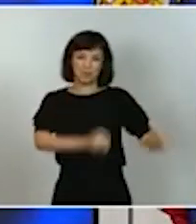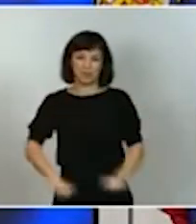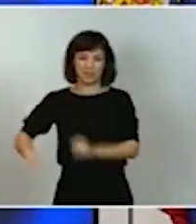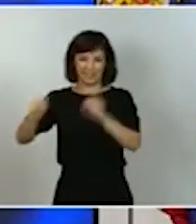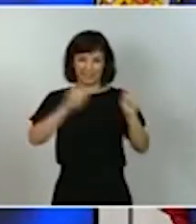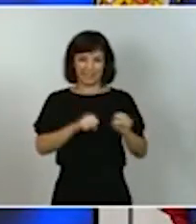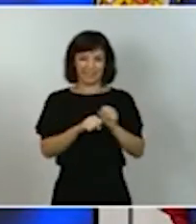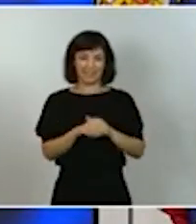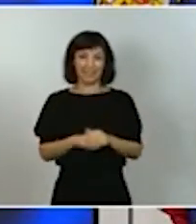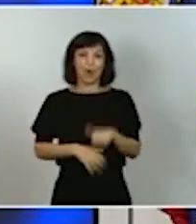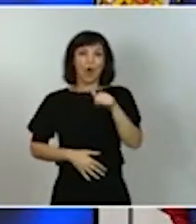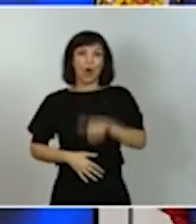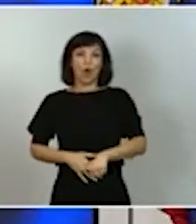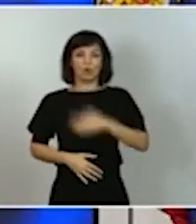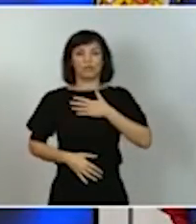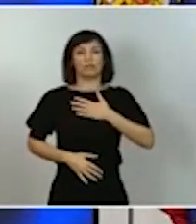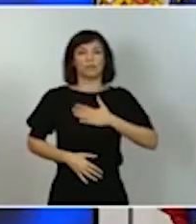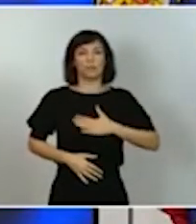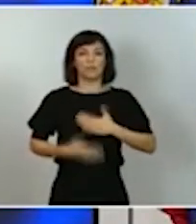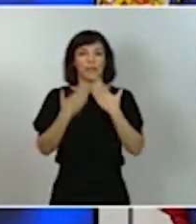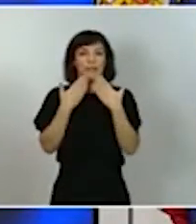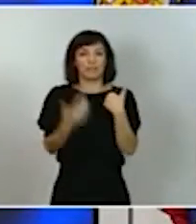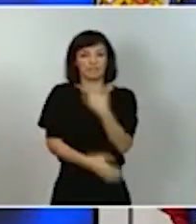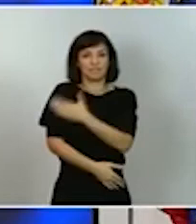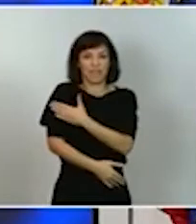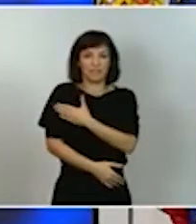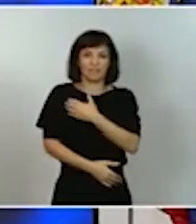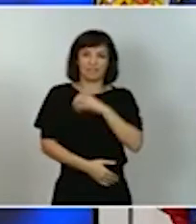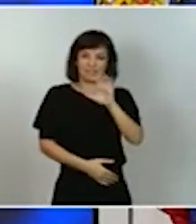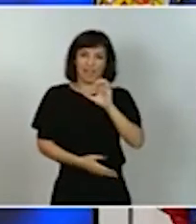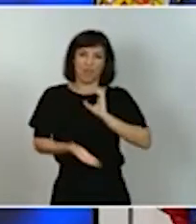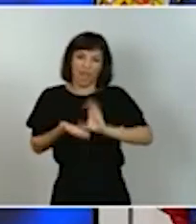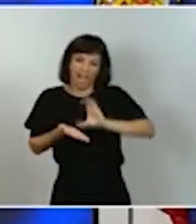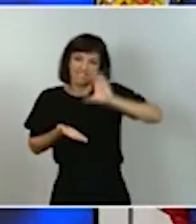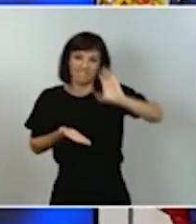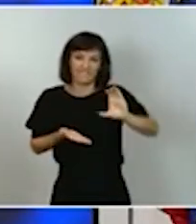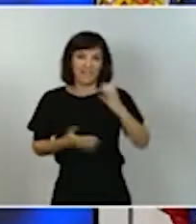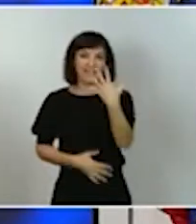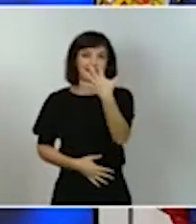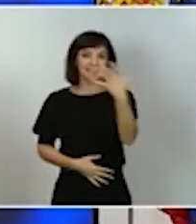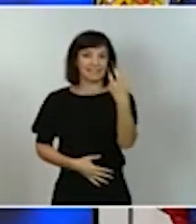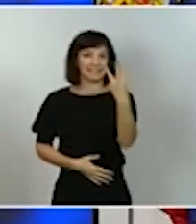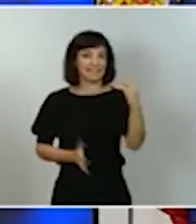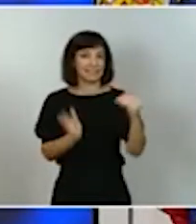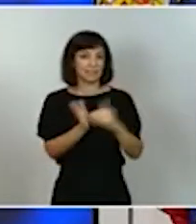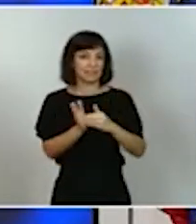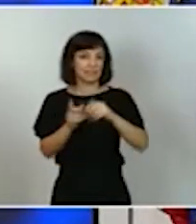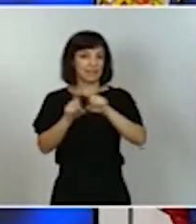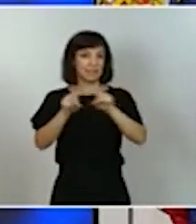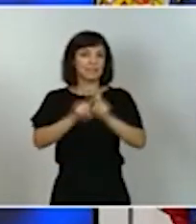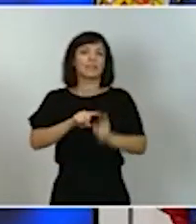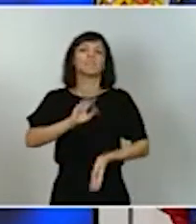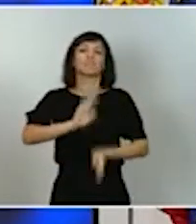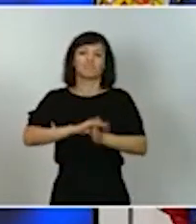a ese aval financiero del Estado, más de 530.000 empresas prosiguen su actividad.